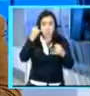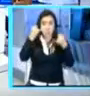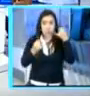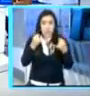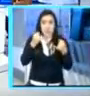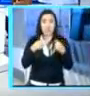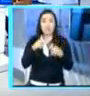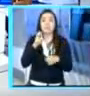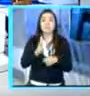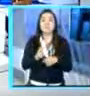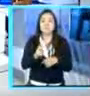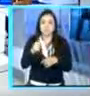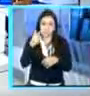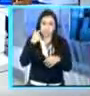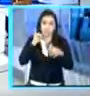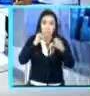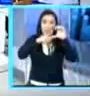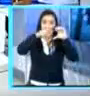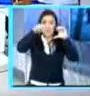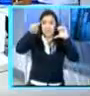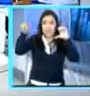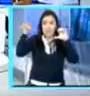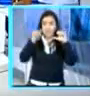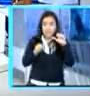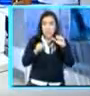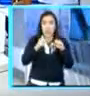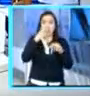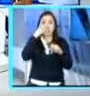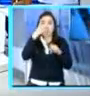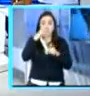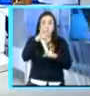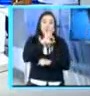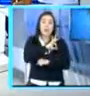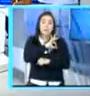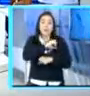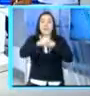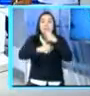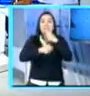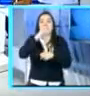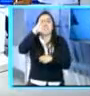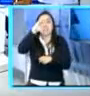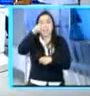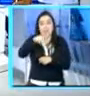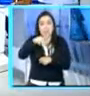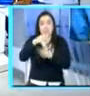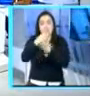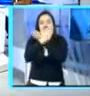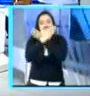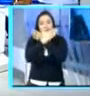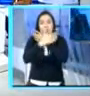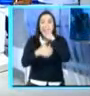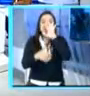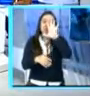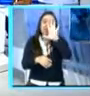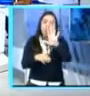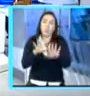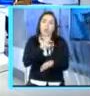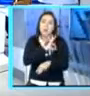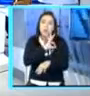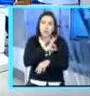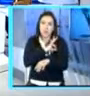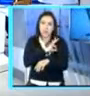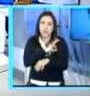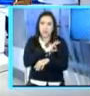repasando nuevamente estas gráficas, decíamos dos alcaldías únicamente para FSN Nación y para la UNE son cinco alcaldías. Vamos a ver cómo